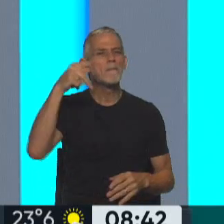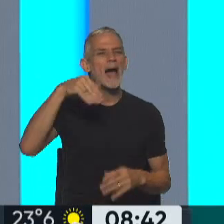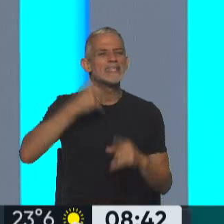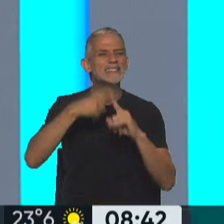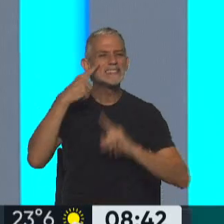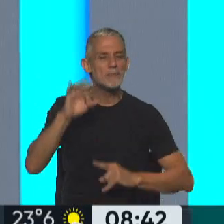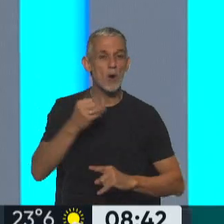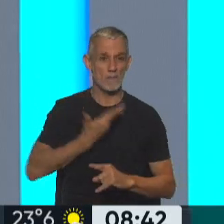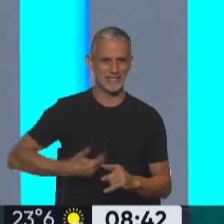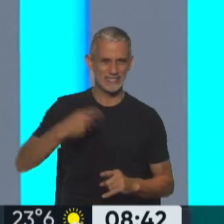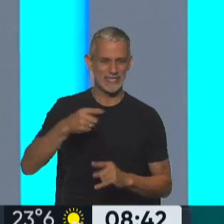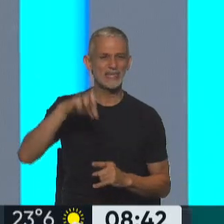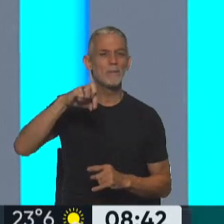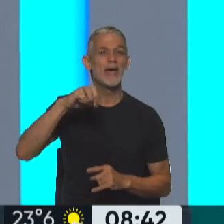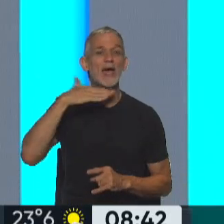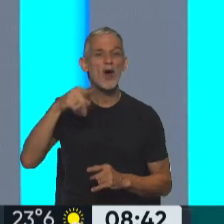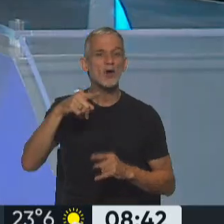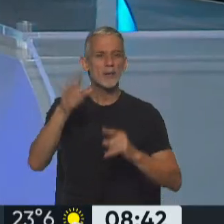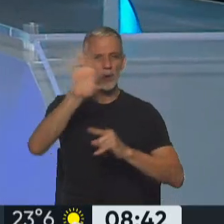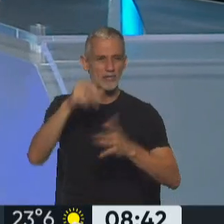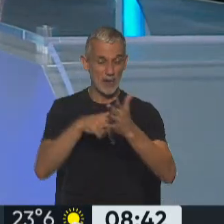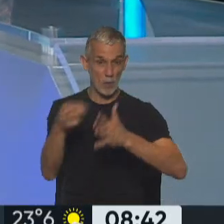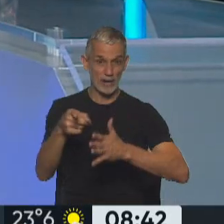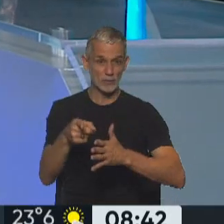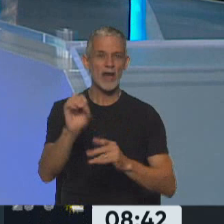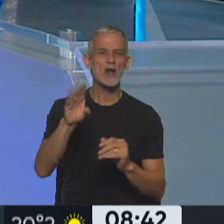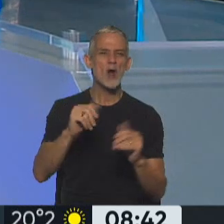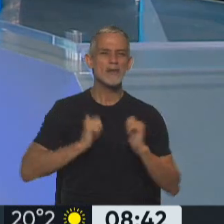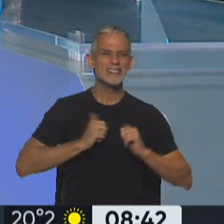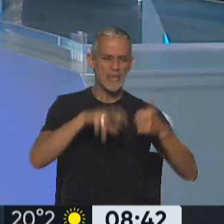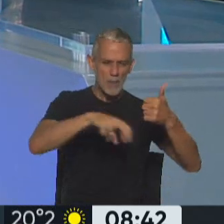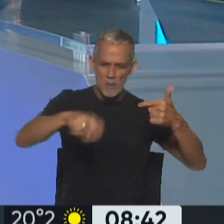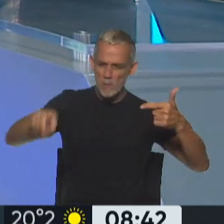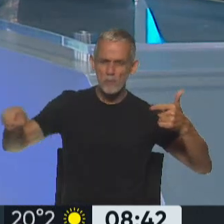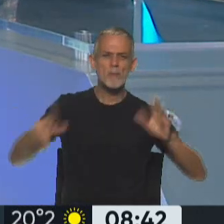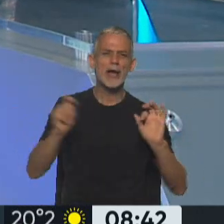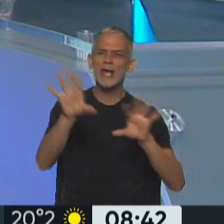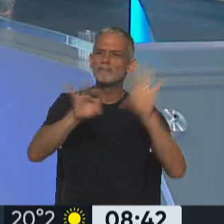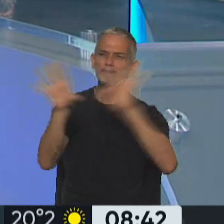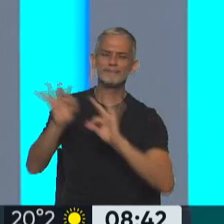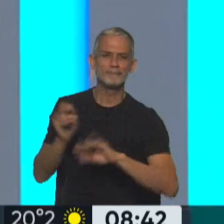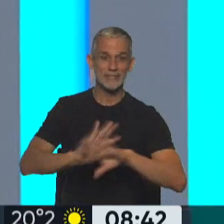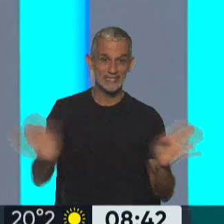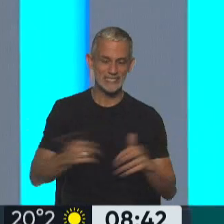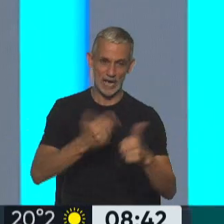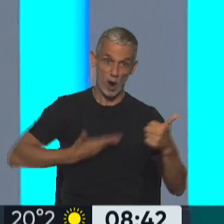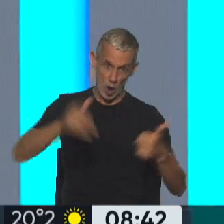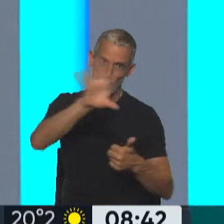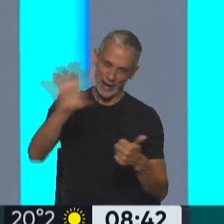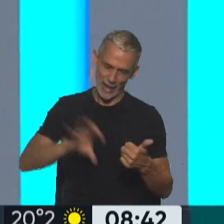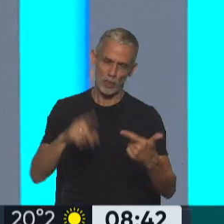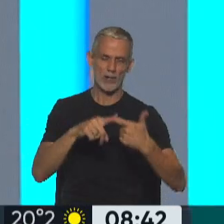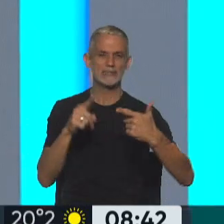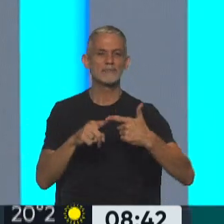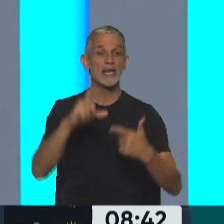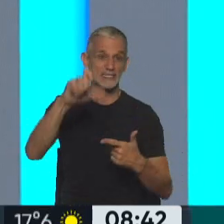Kirchner, presidente del PJ bonaerense, y le había puesto nombre a las sillas de quienes debían estar sentados en esa mesa política. Los gobernadores, claro,